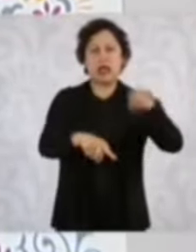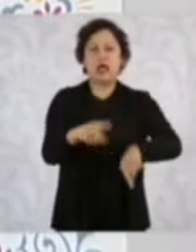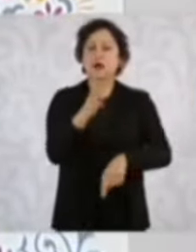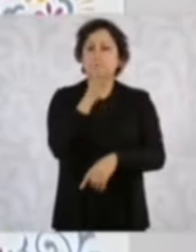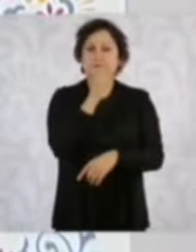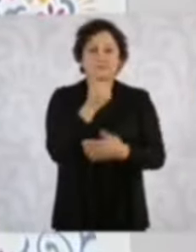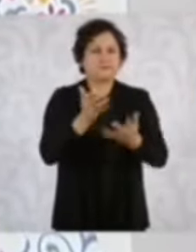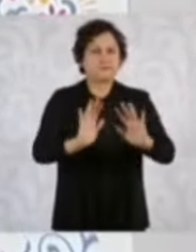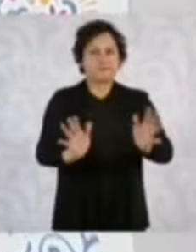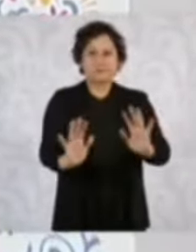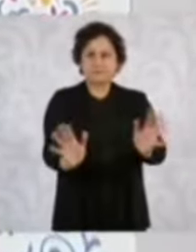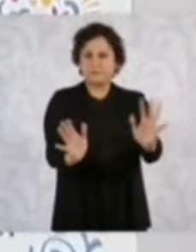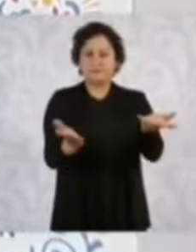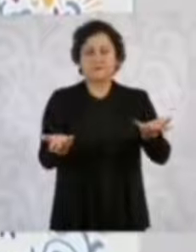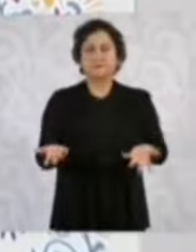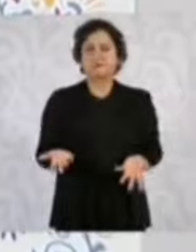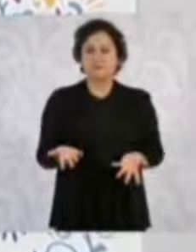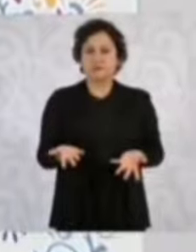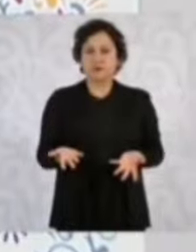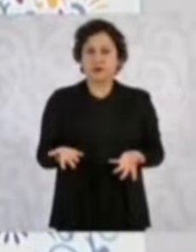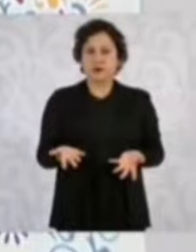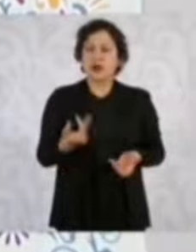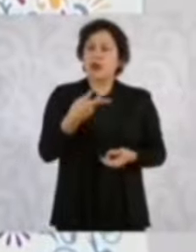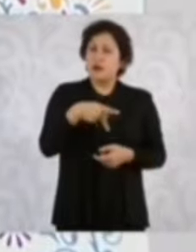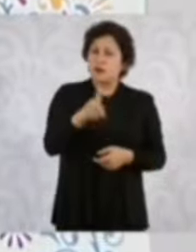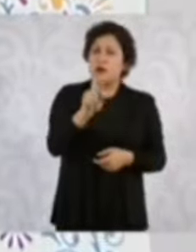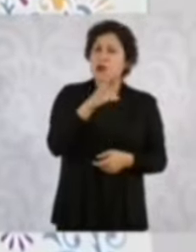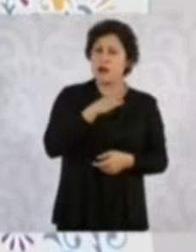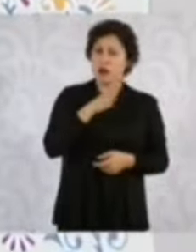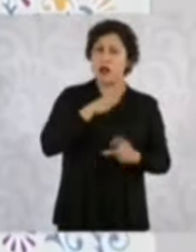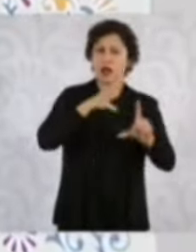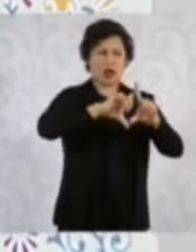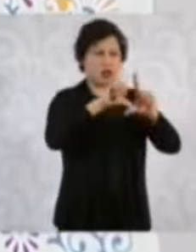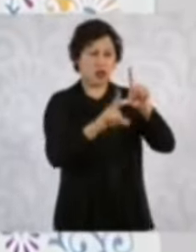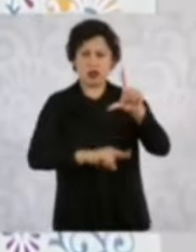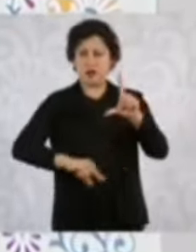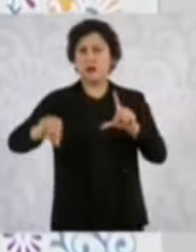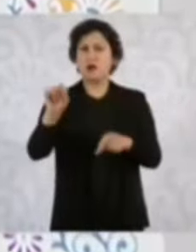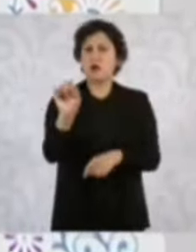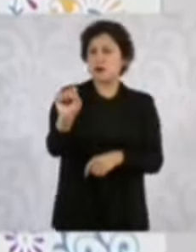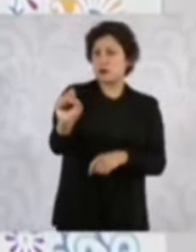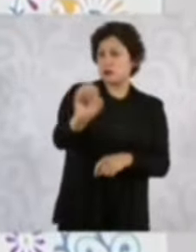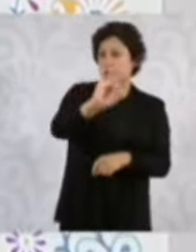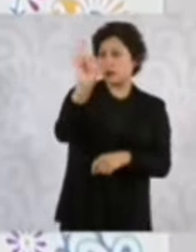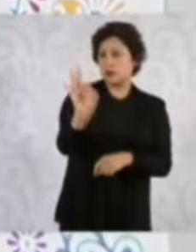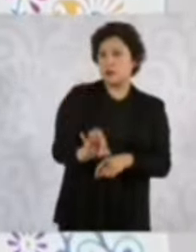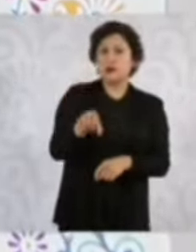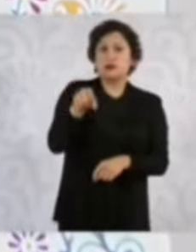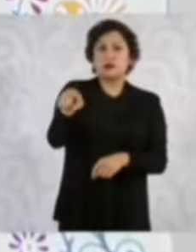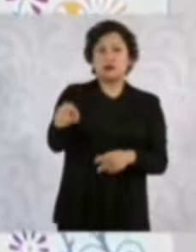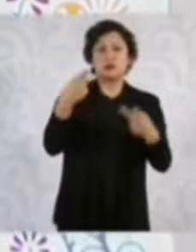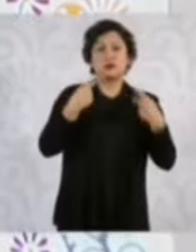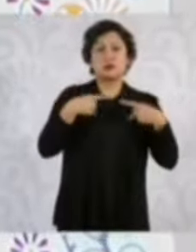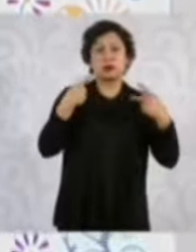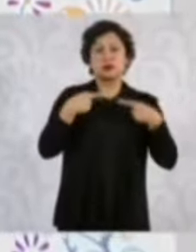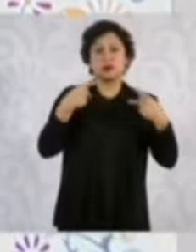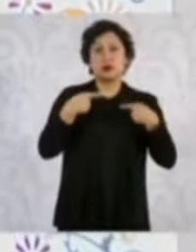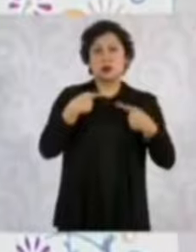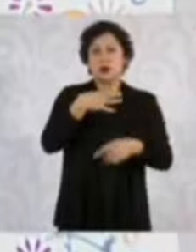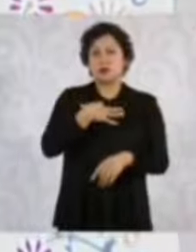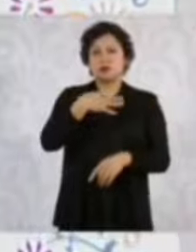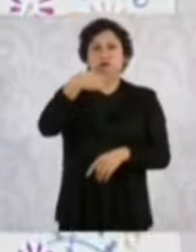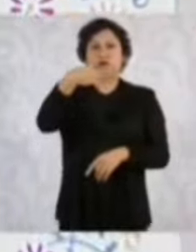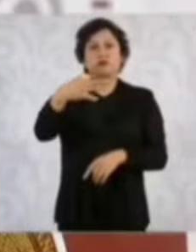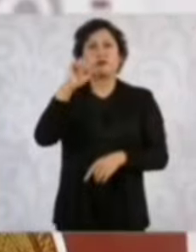Lo que hay es un 60 por ciento de los votantes que votaron por una opción, por un proyecto de